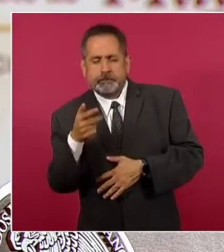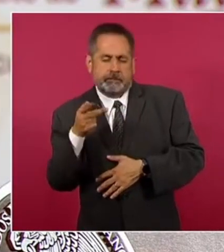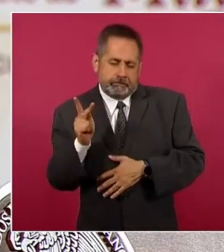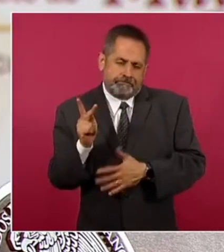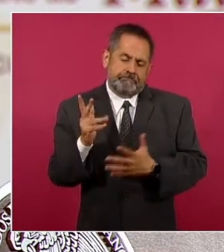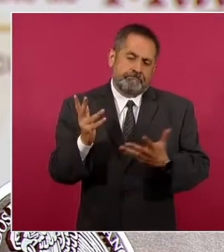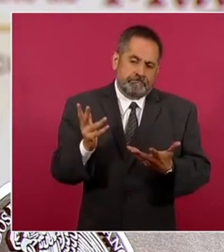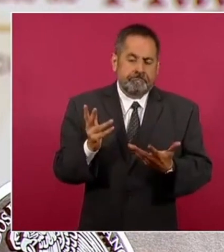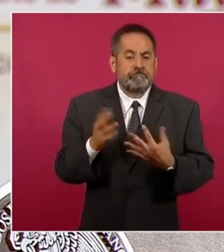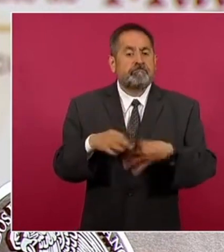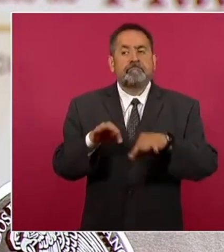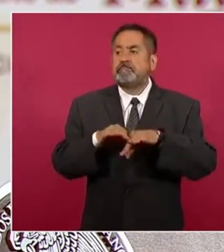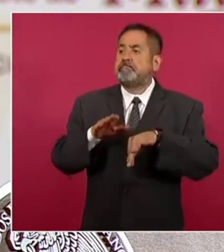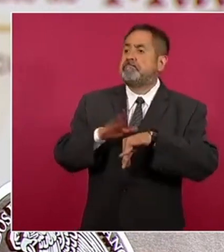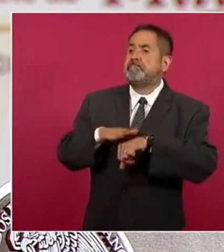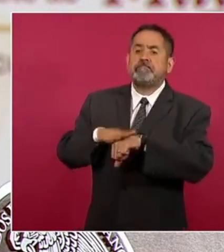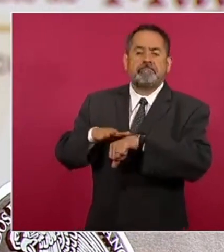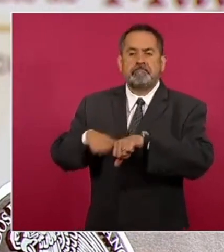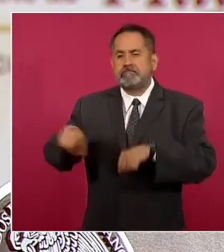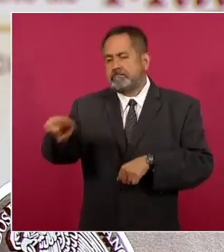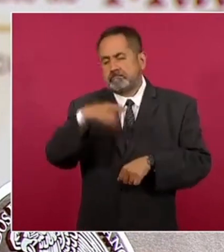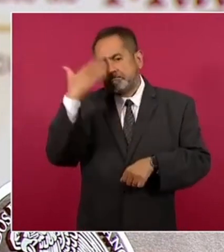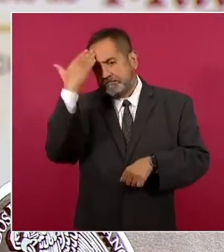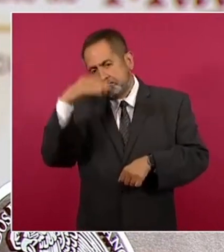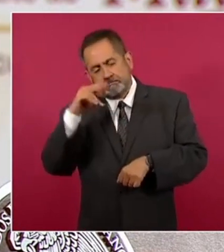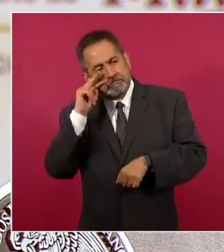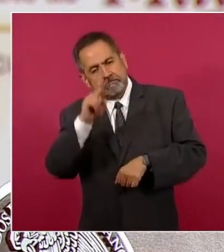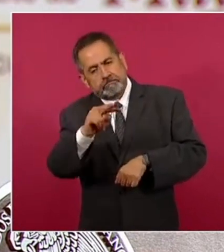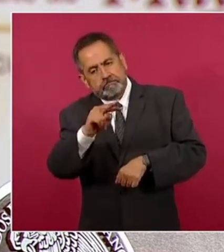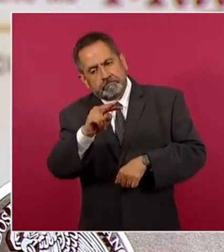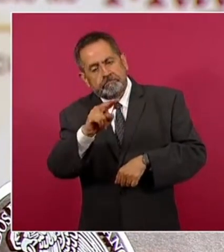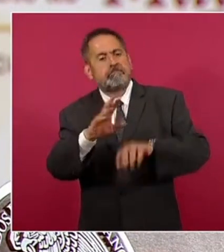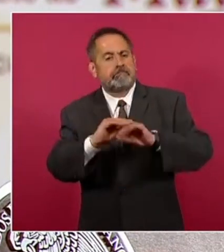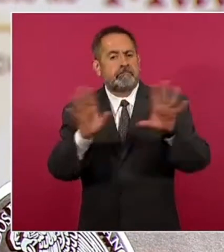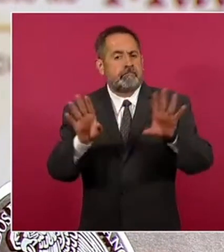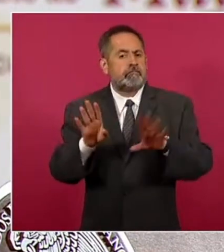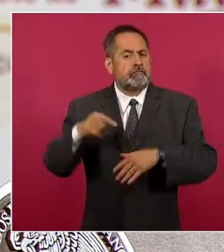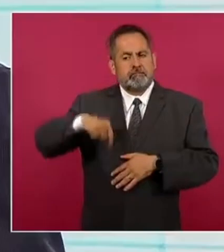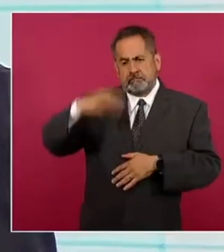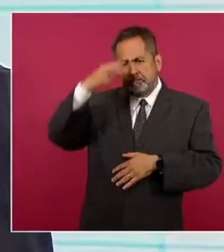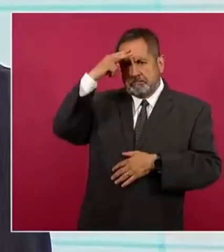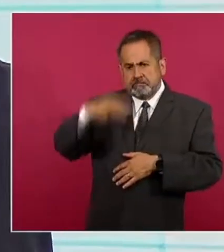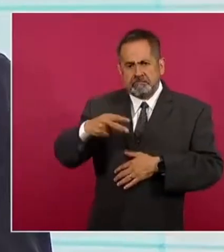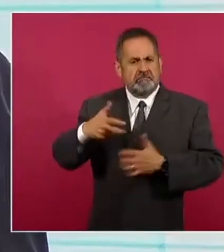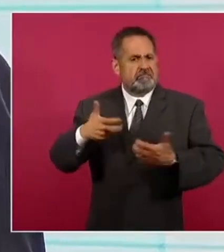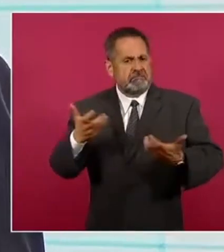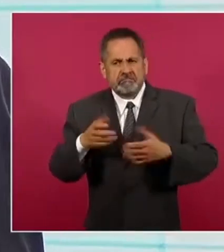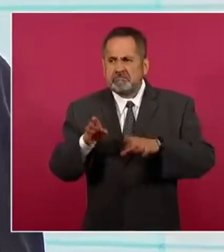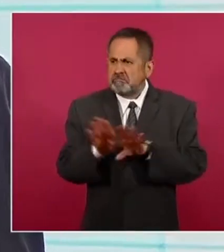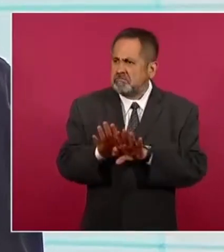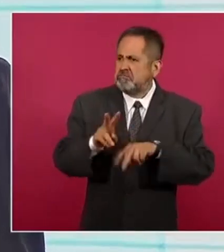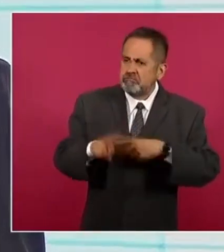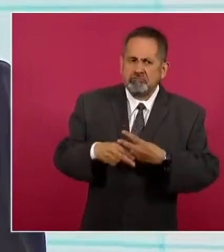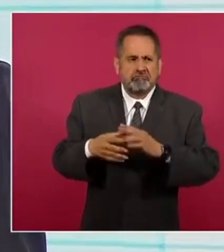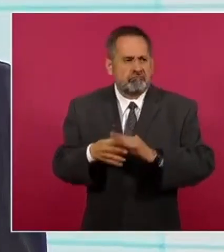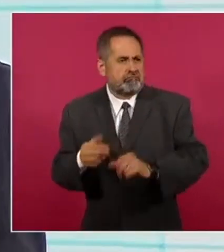importante que la población tenga claridad de cómo contendió México y cuáles fueron los resultados. Se propagó